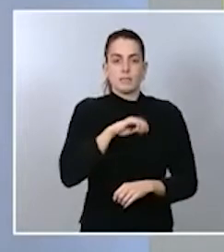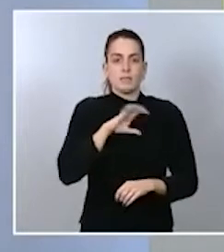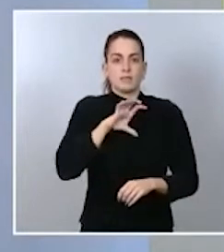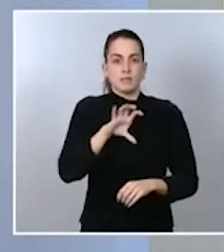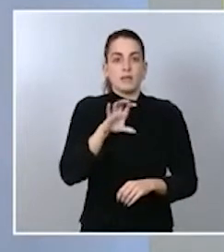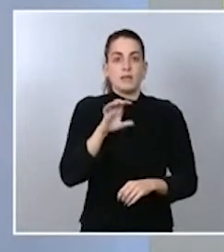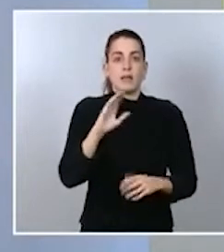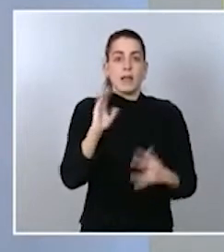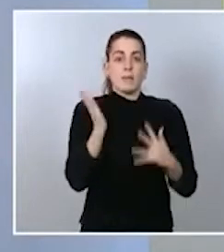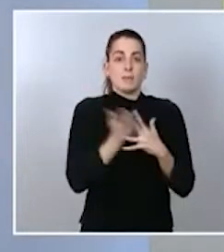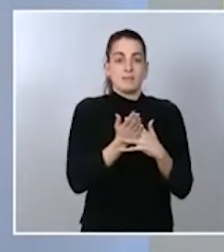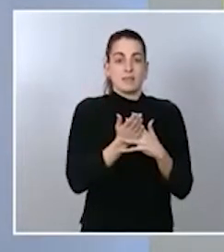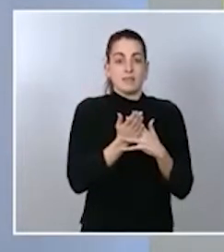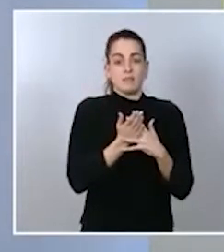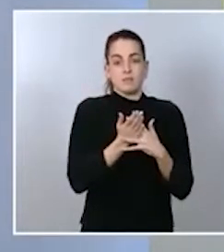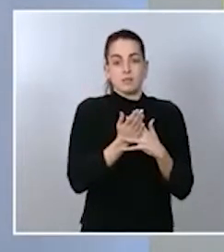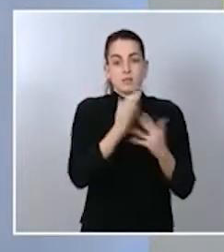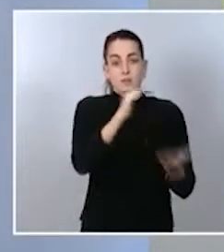recibido.